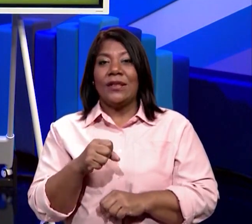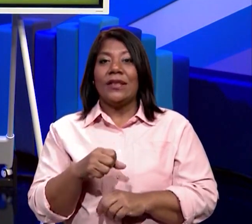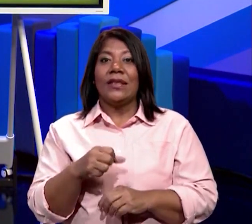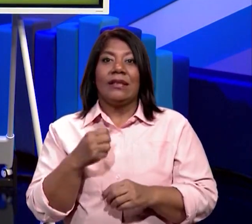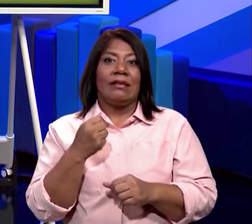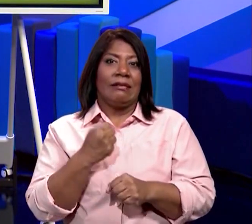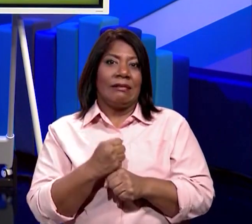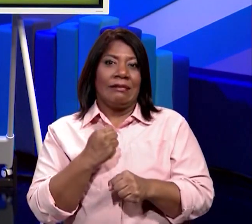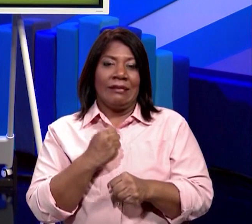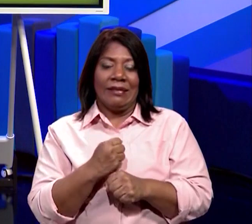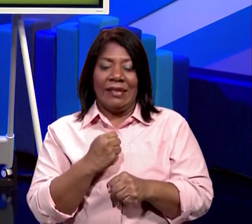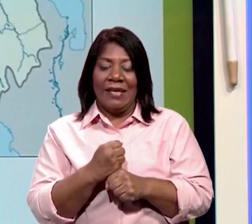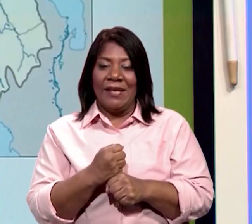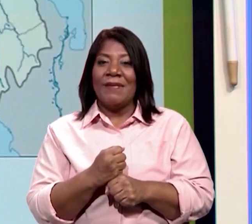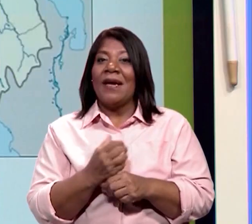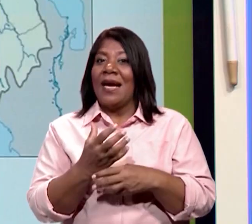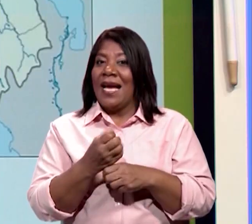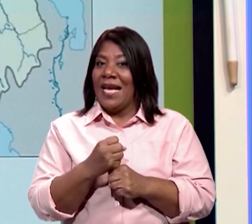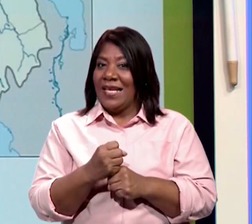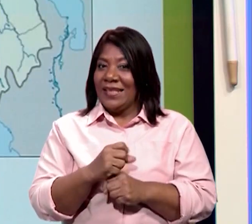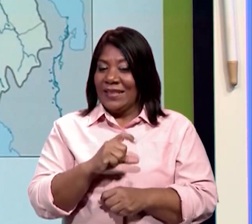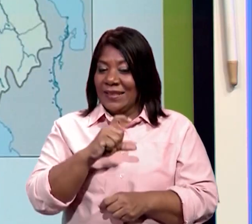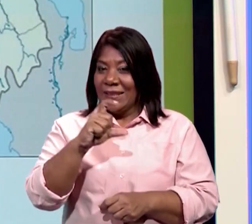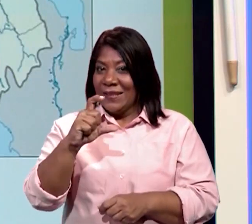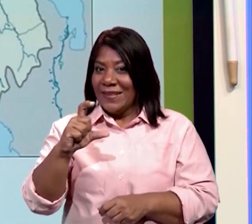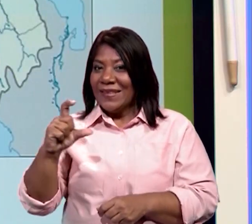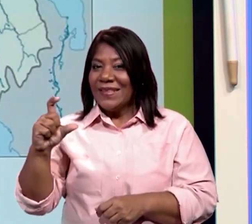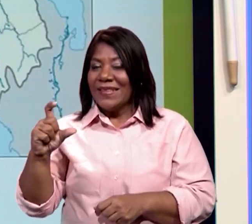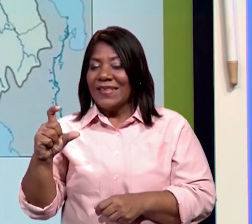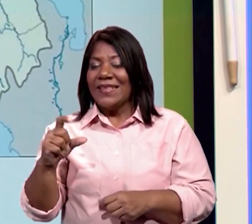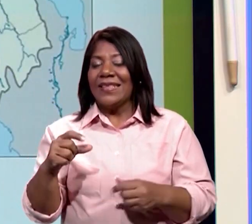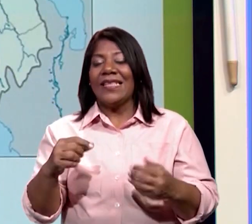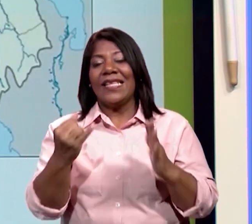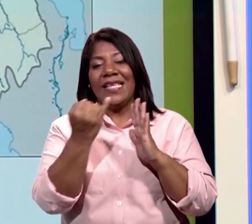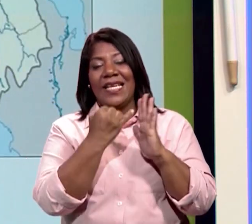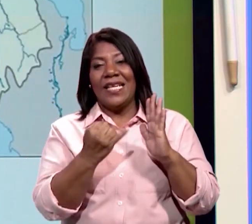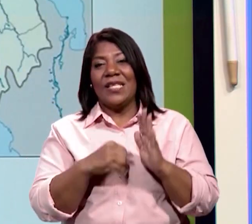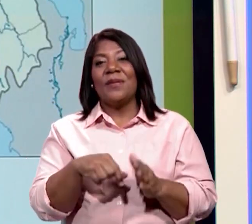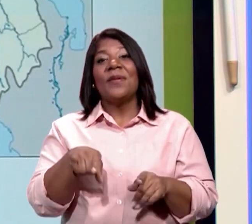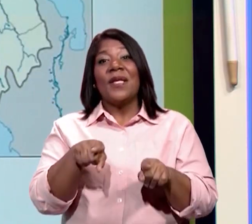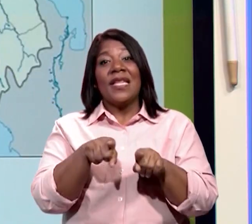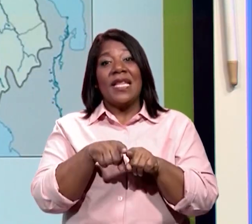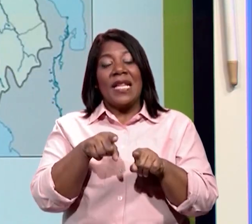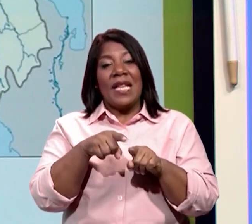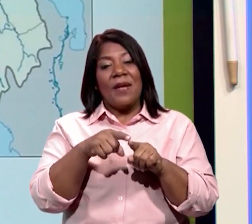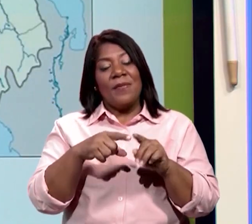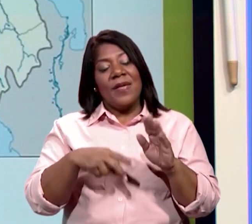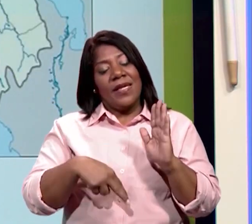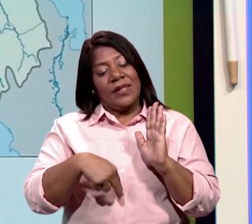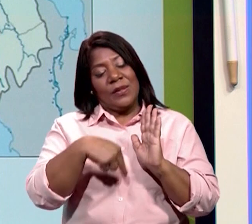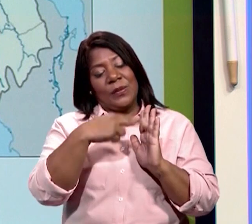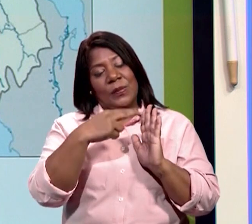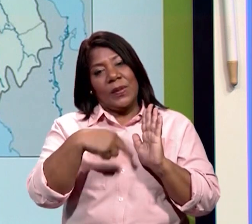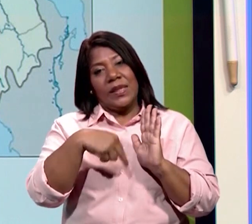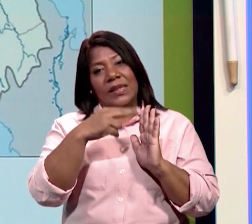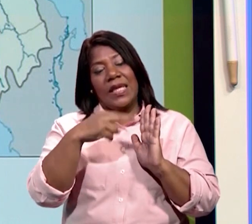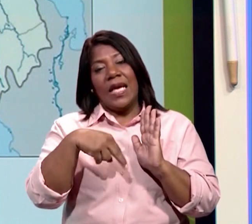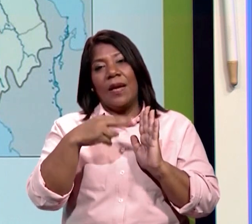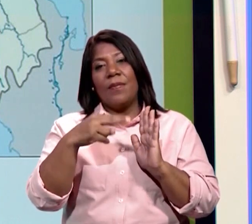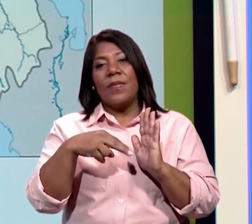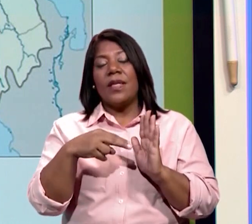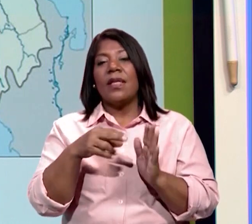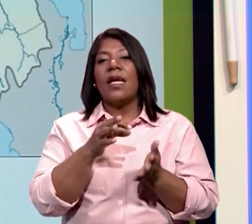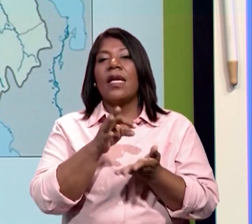sinnúmero de mapa. Eso sí que era un trabajazo. Y usted va a colorear la ubicación de Siete Ríos.